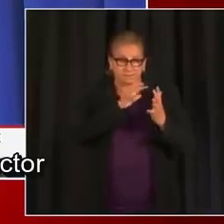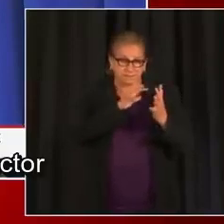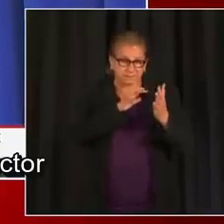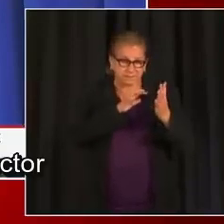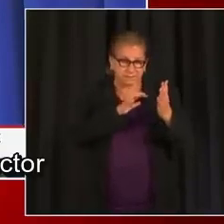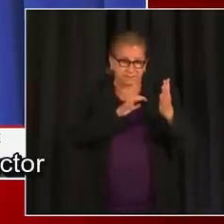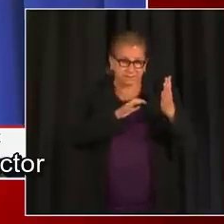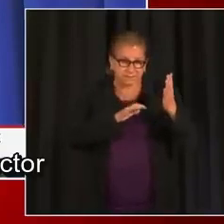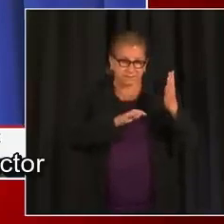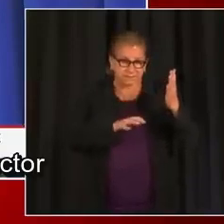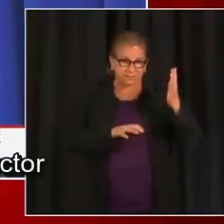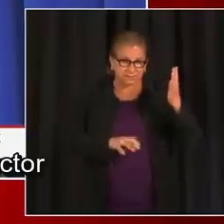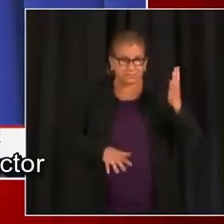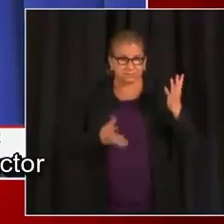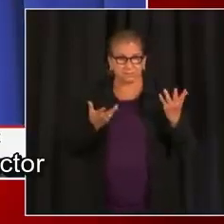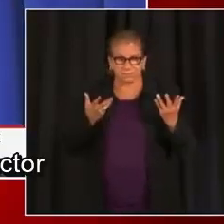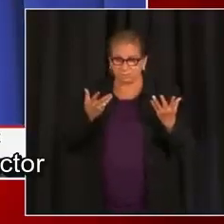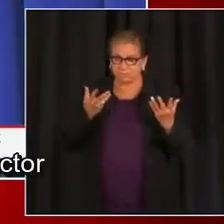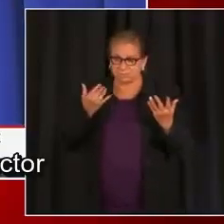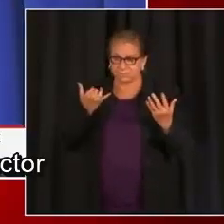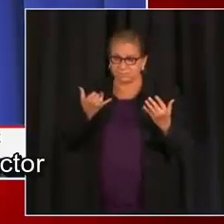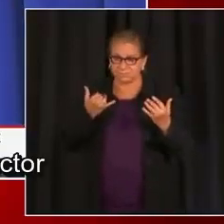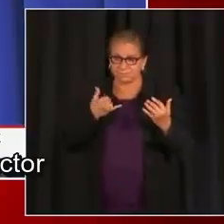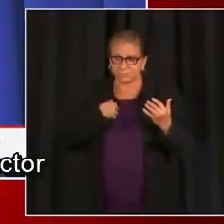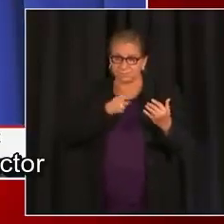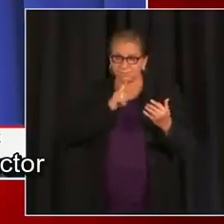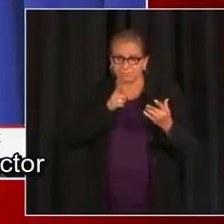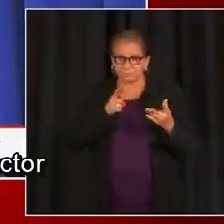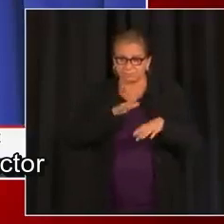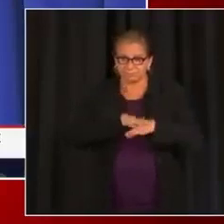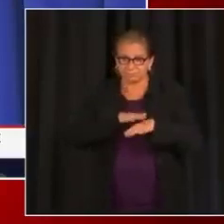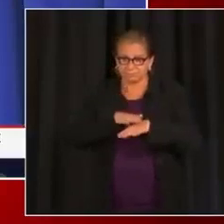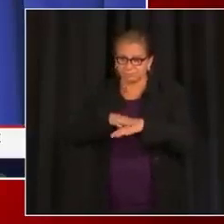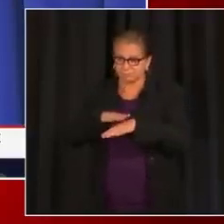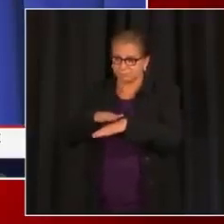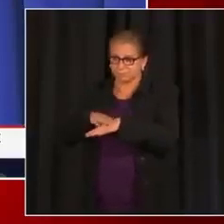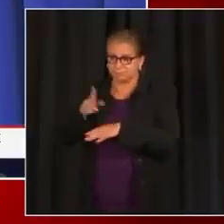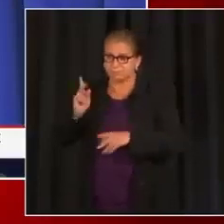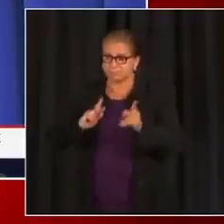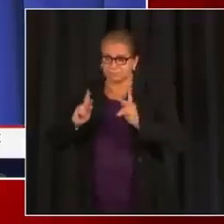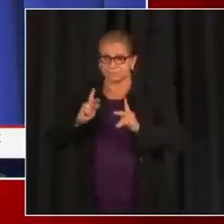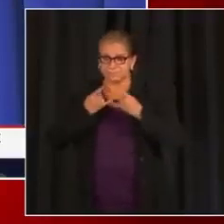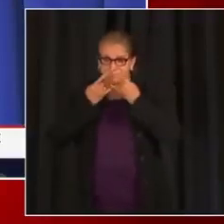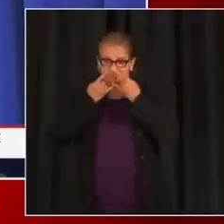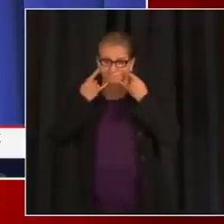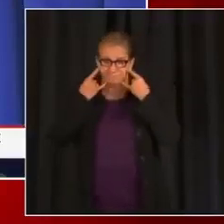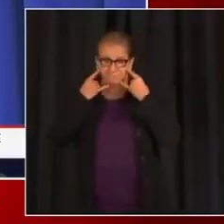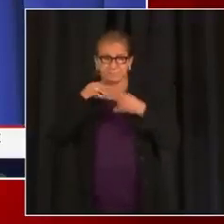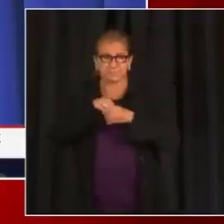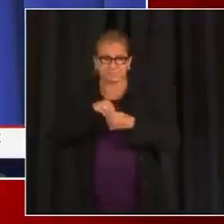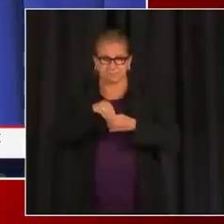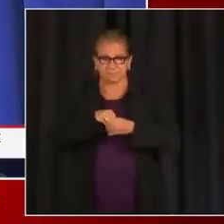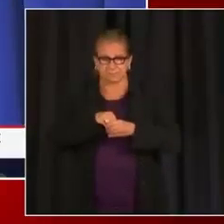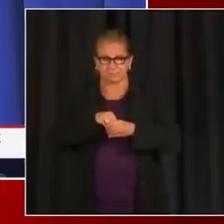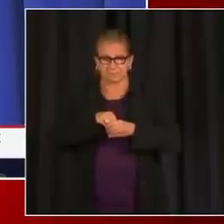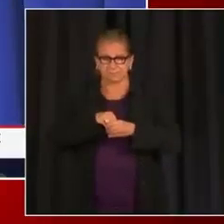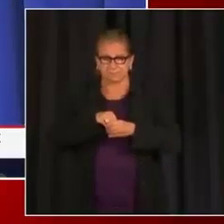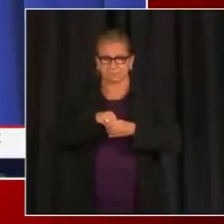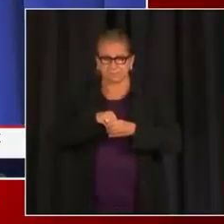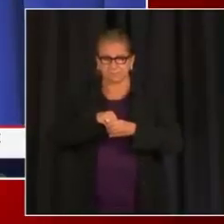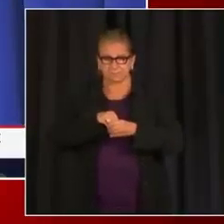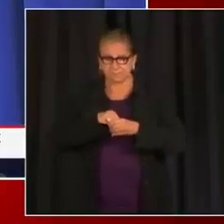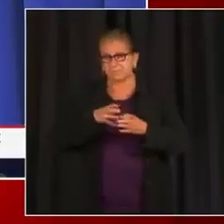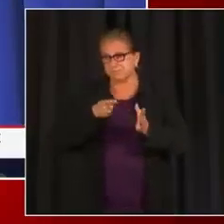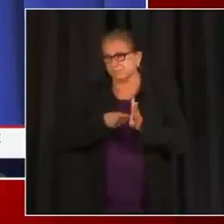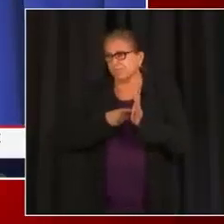exhaustiva de distintos documentos por sector ya no era algo necesario. No tenemos una excepción para los